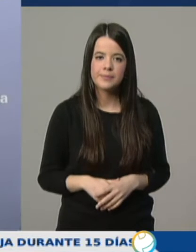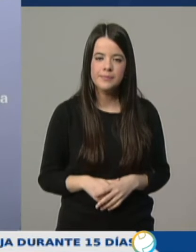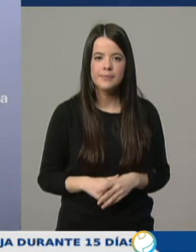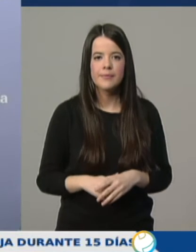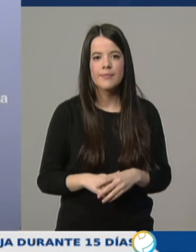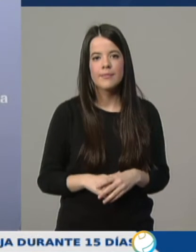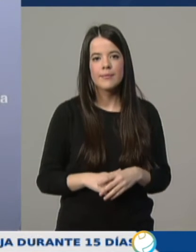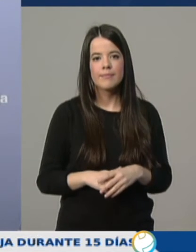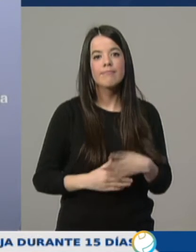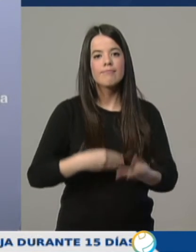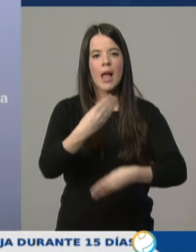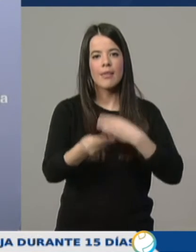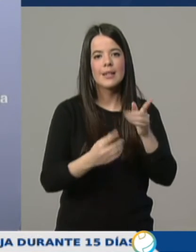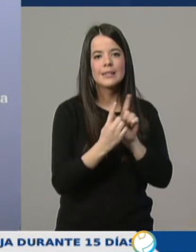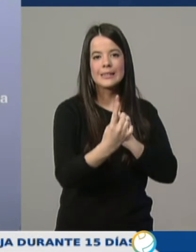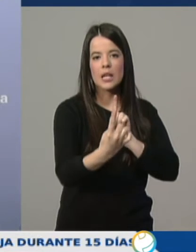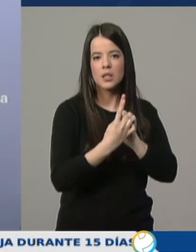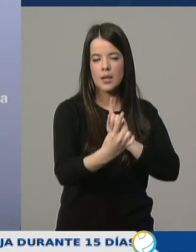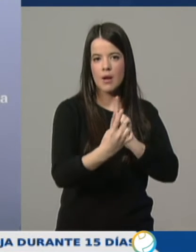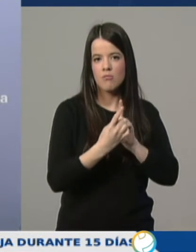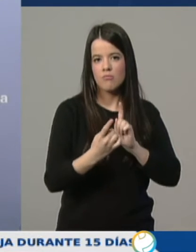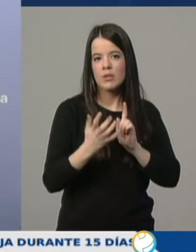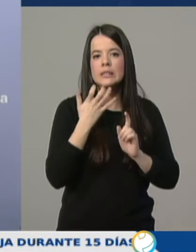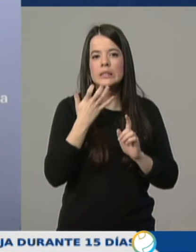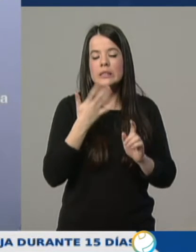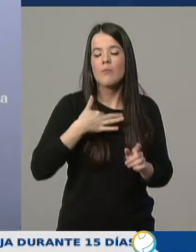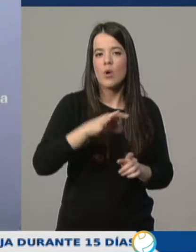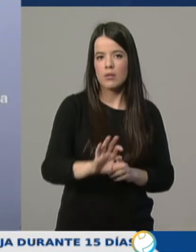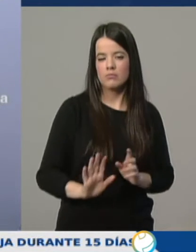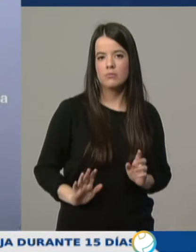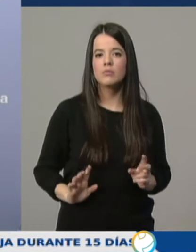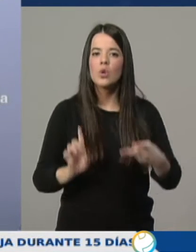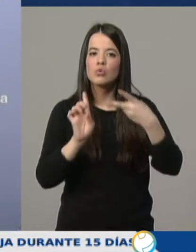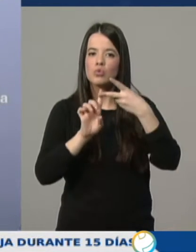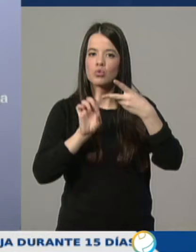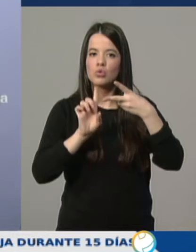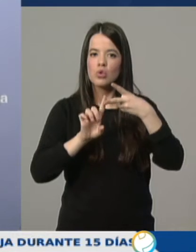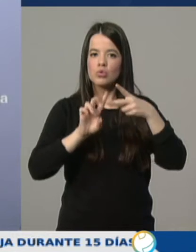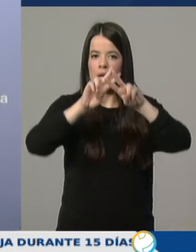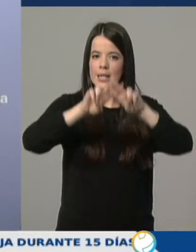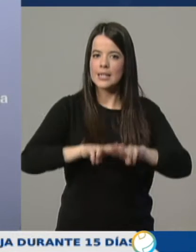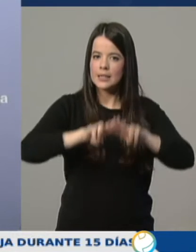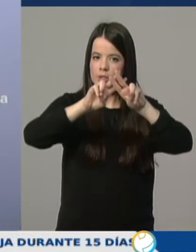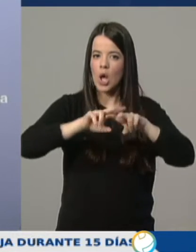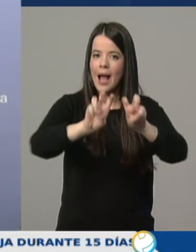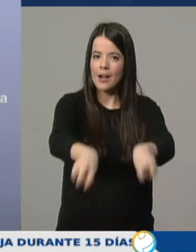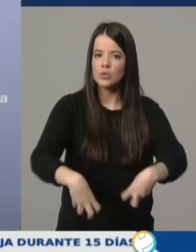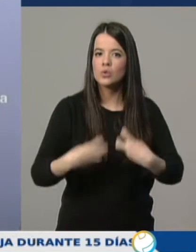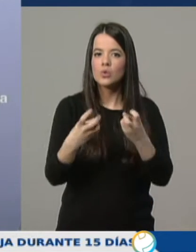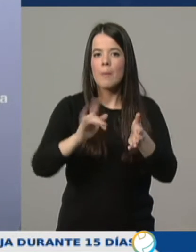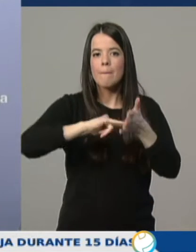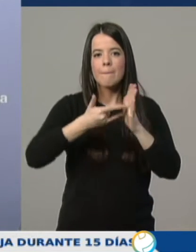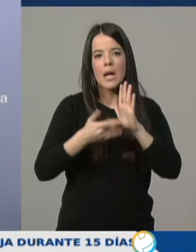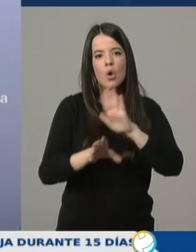Realización de teletrabajo siempre que éste sea posible. 2. La revisión y la actualización de los planes de